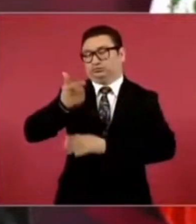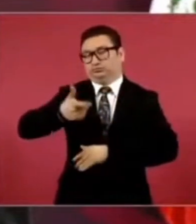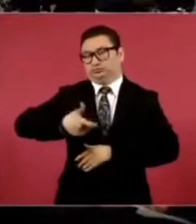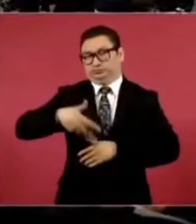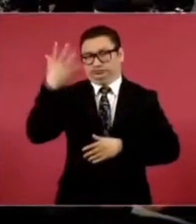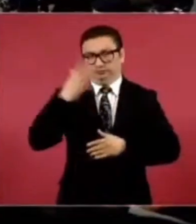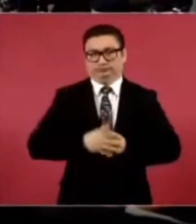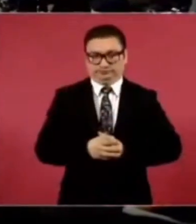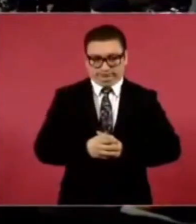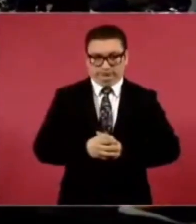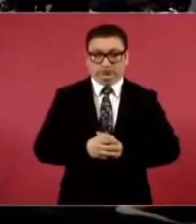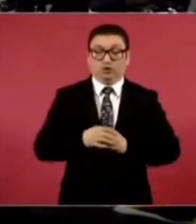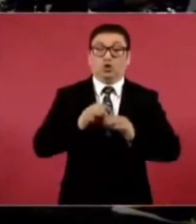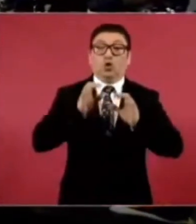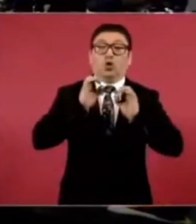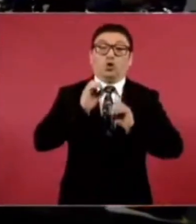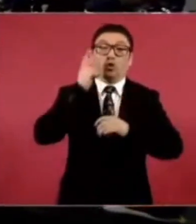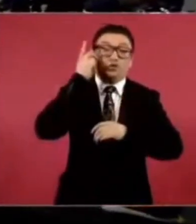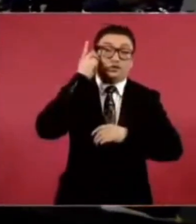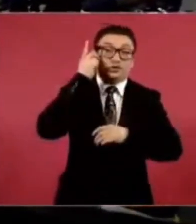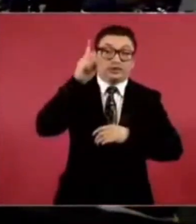los derechos de paso